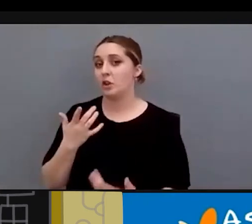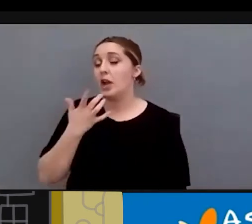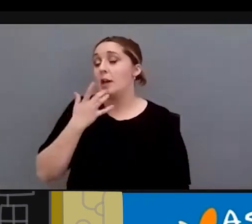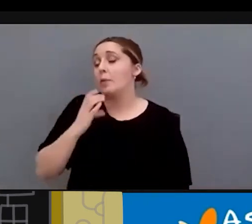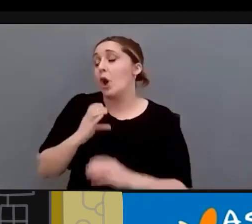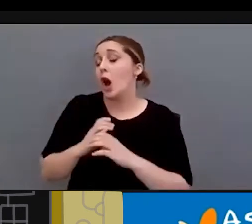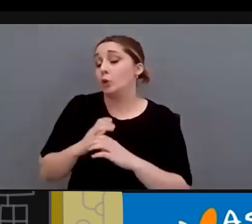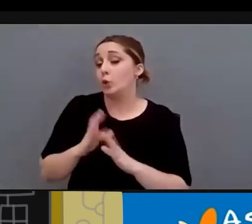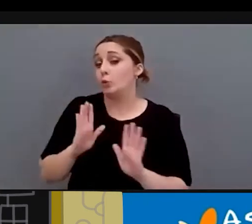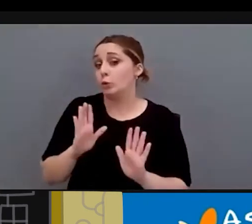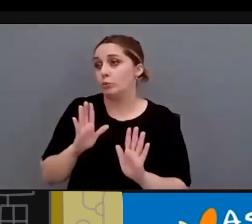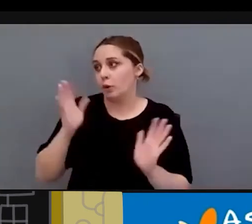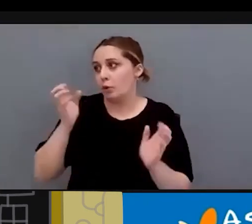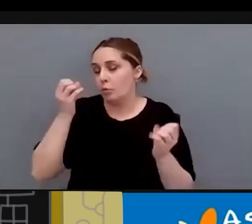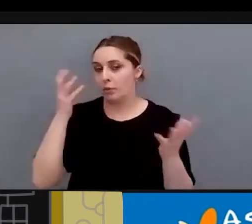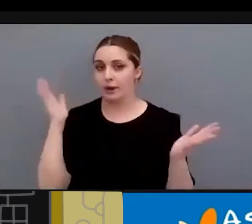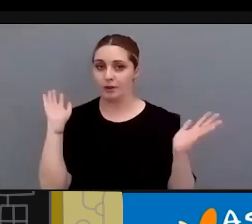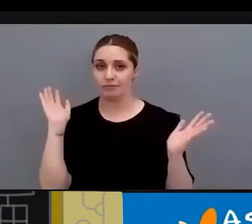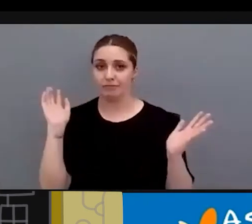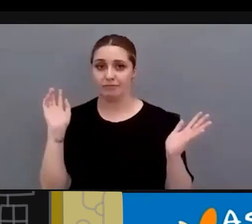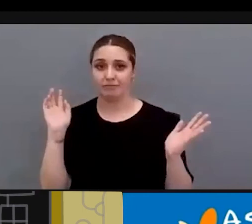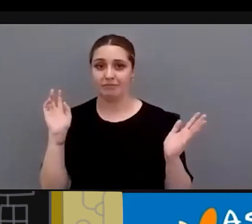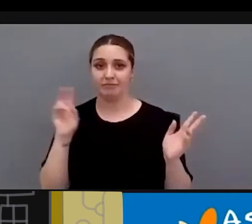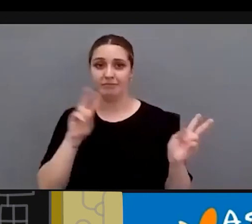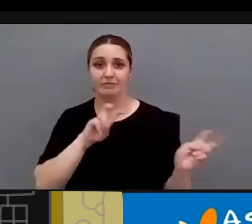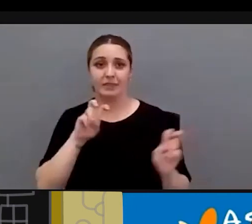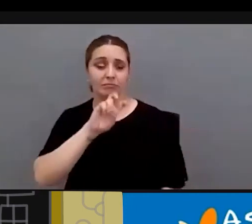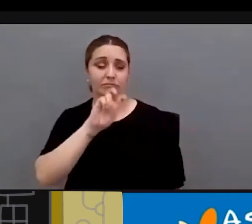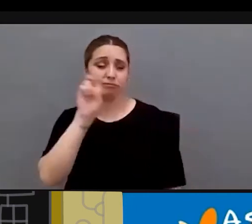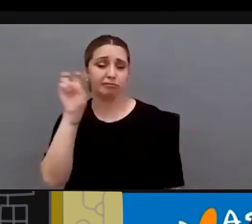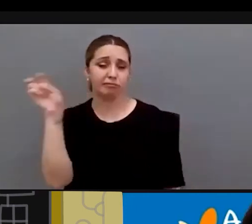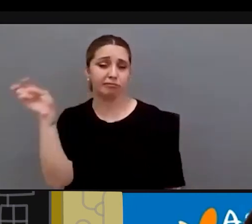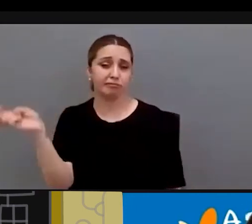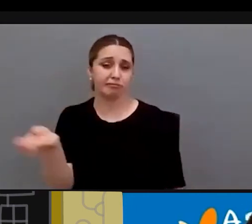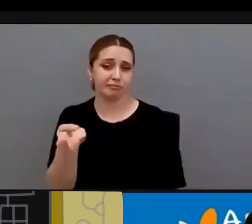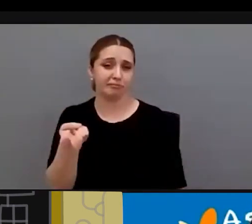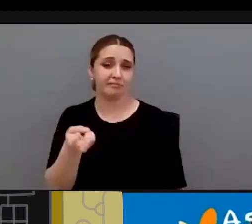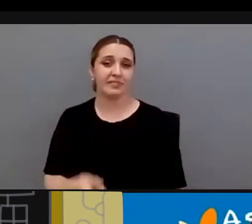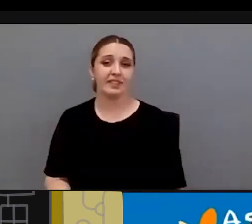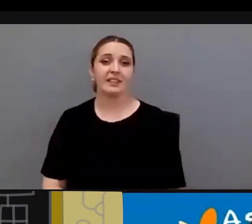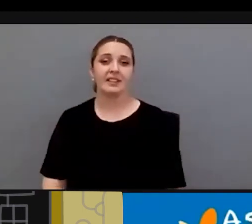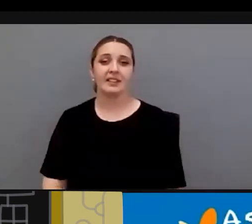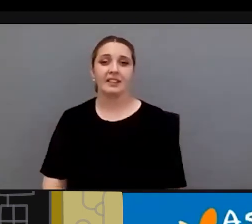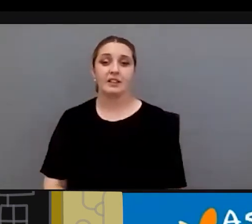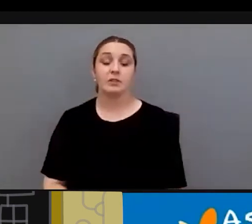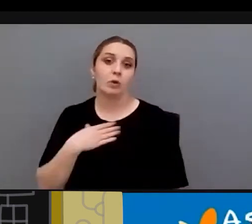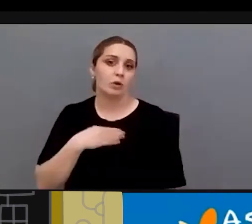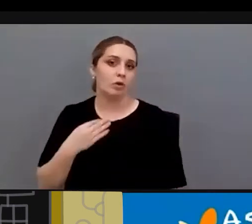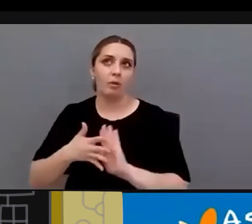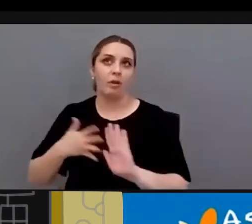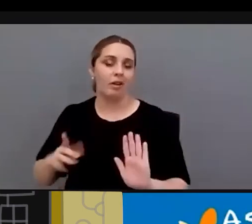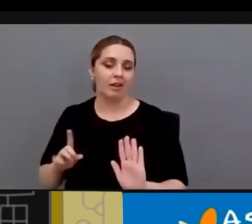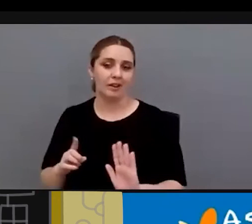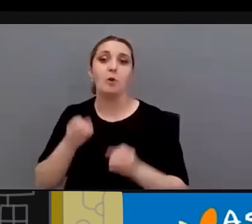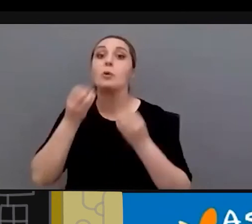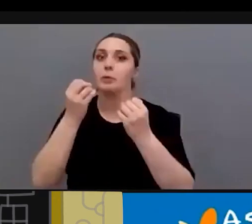autobuses pero bueno hay otras muchas cuestiones que se podrían hablar tengo por ir más rápida vale muy bien